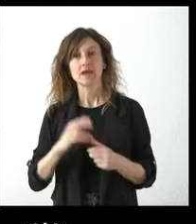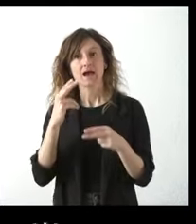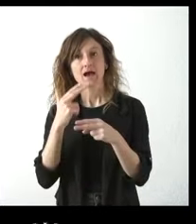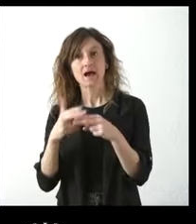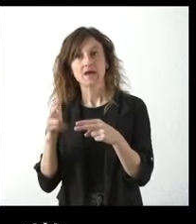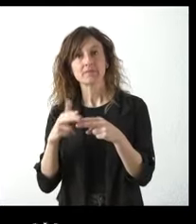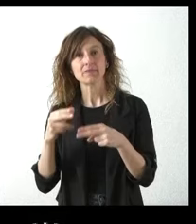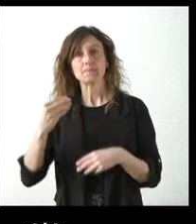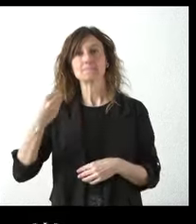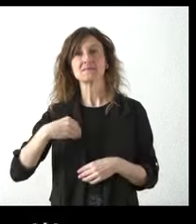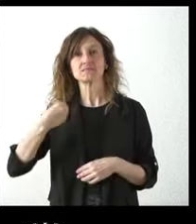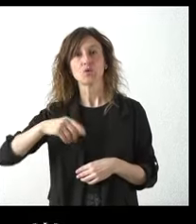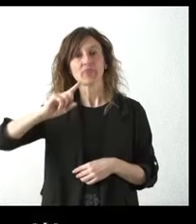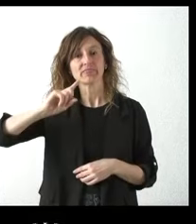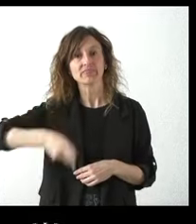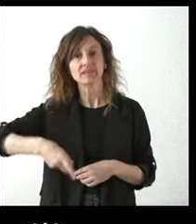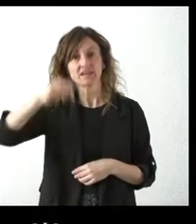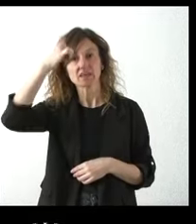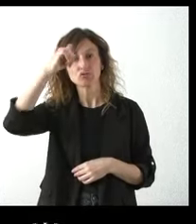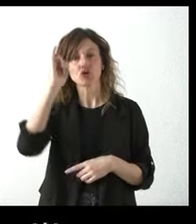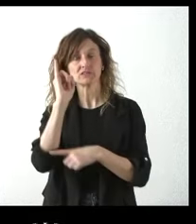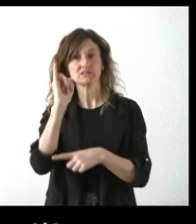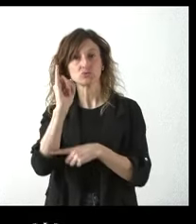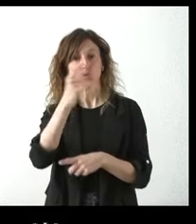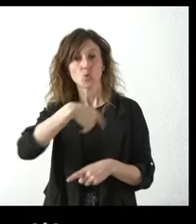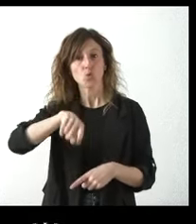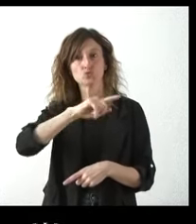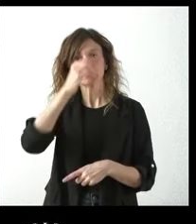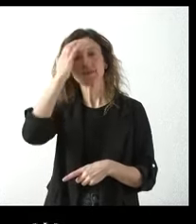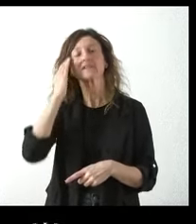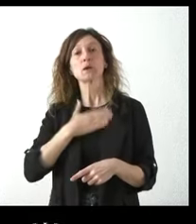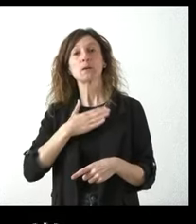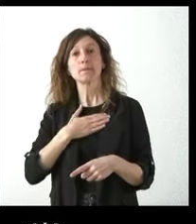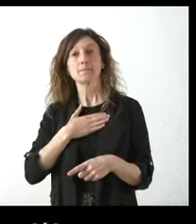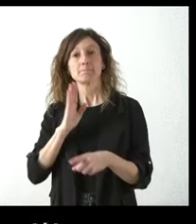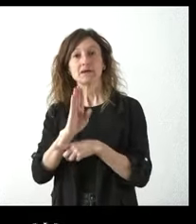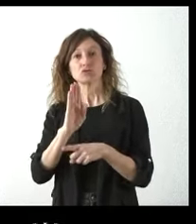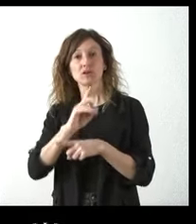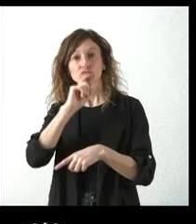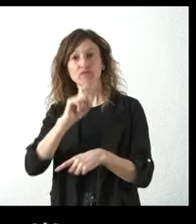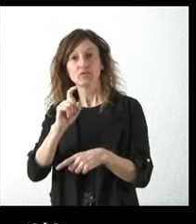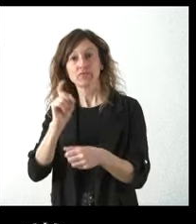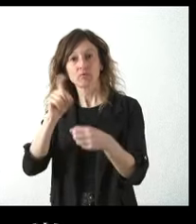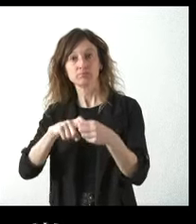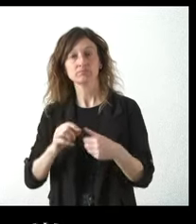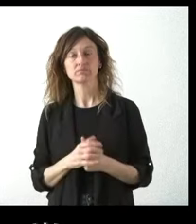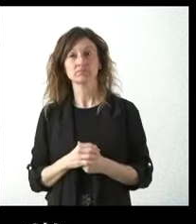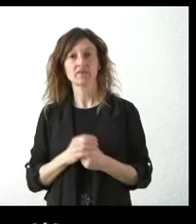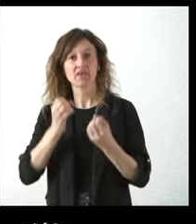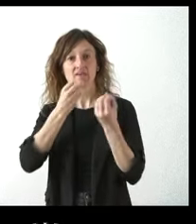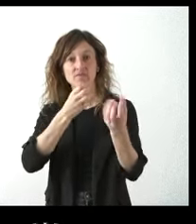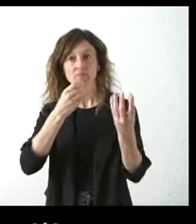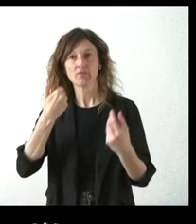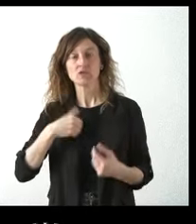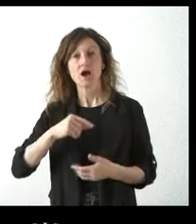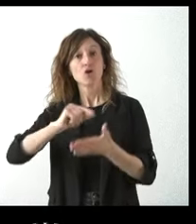actividad del propio director del instituto ustedes formaban parte del patronato de esa fundación y estaban informados de que